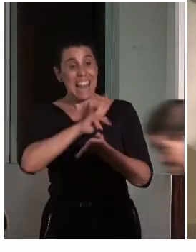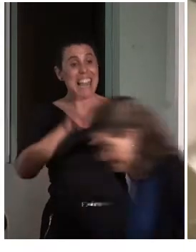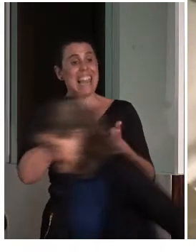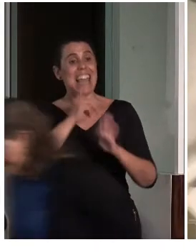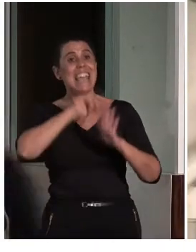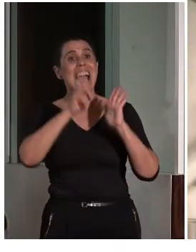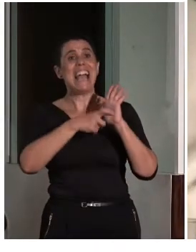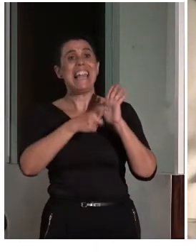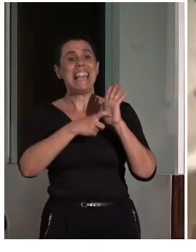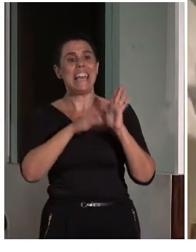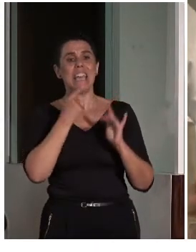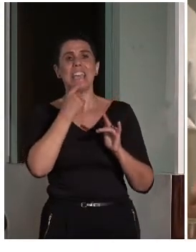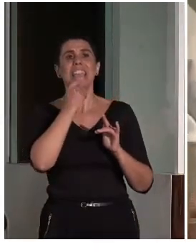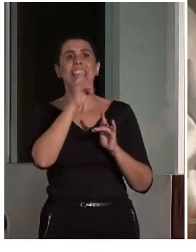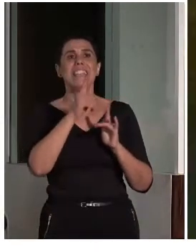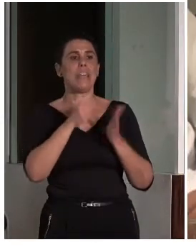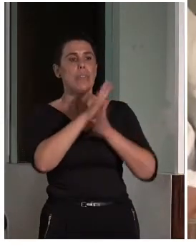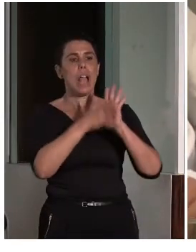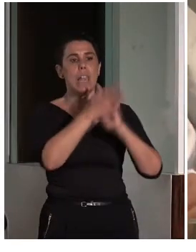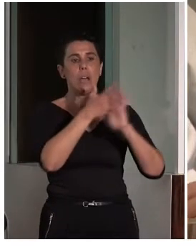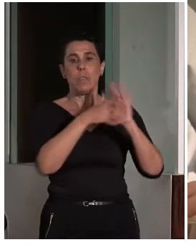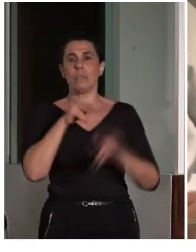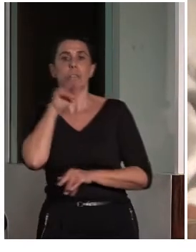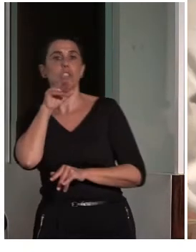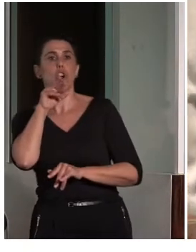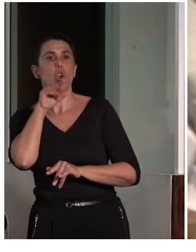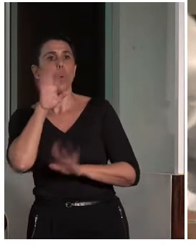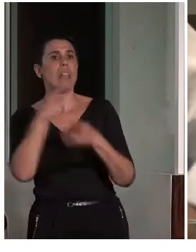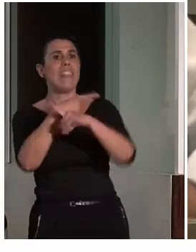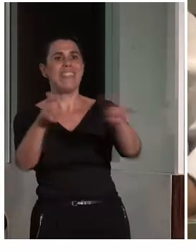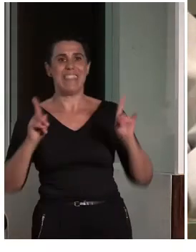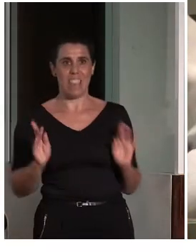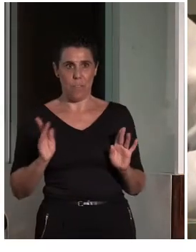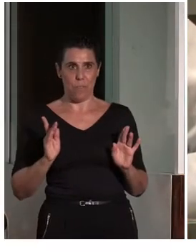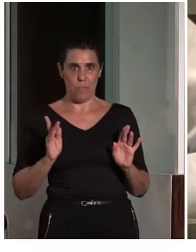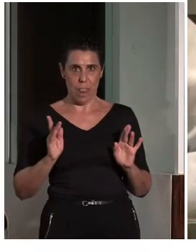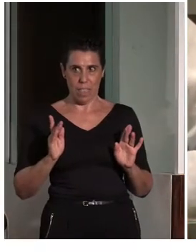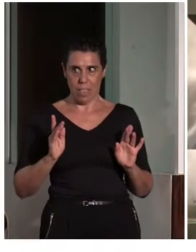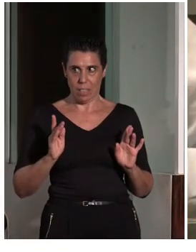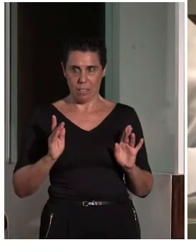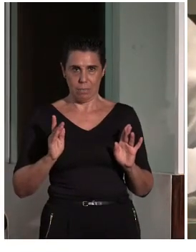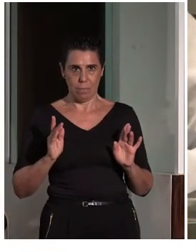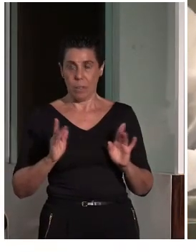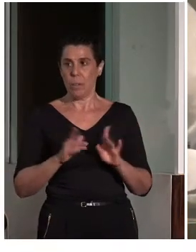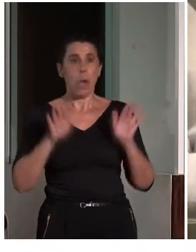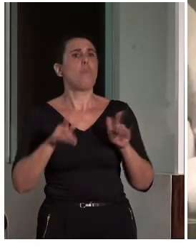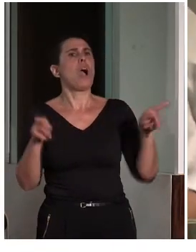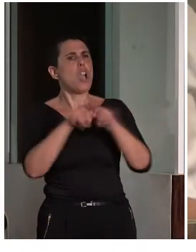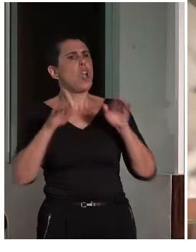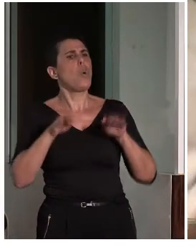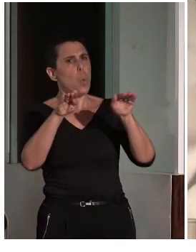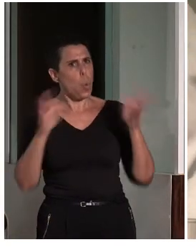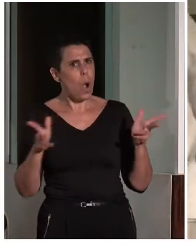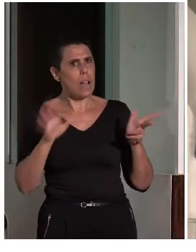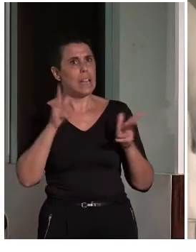nacional está diferenciada la lengua de signos y la lengua oral, aunque tiene la misma transcripción, y dice que las